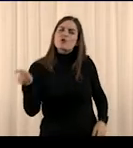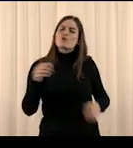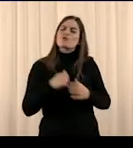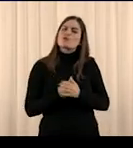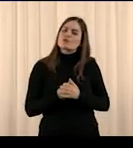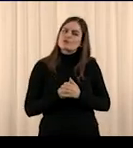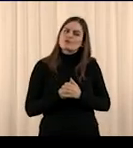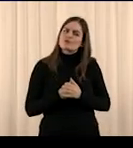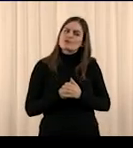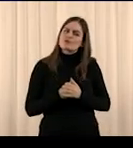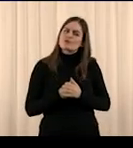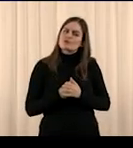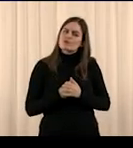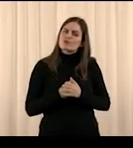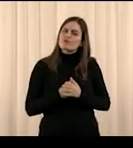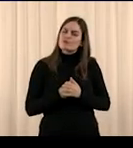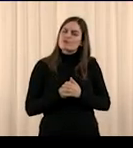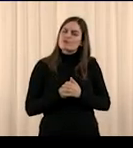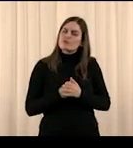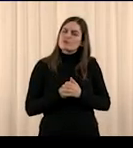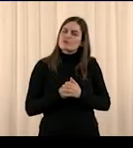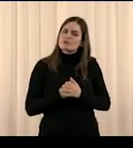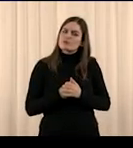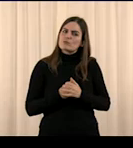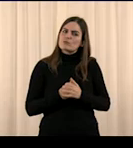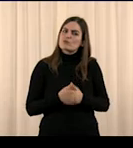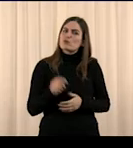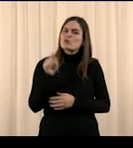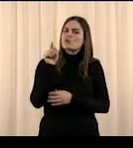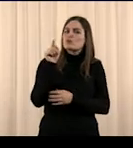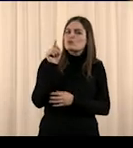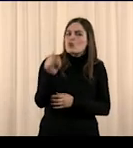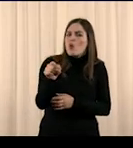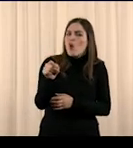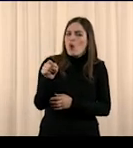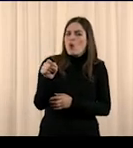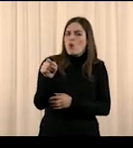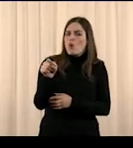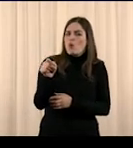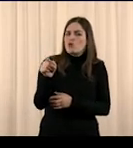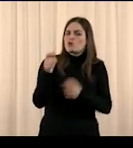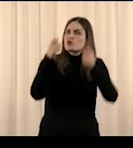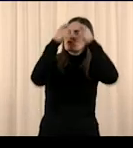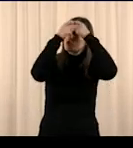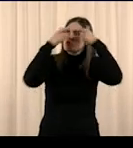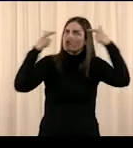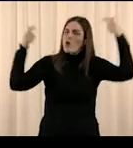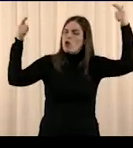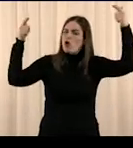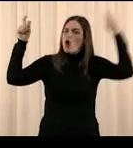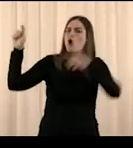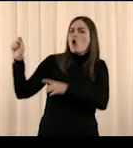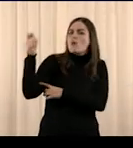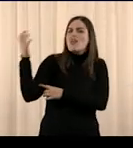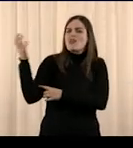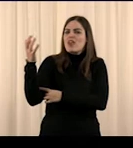¿No deberíamos cumplirlo, aprovechando los